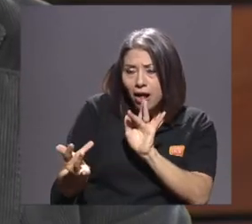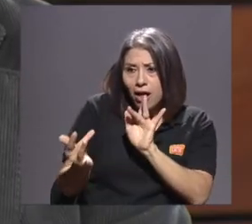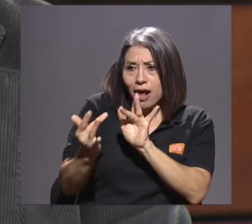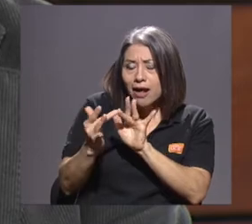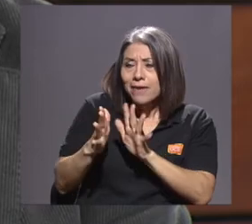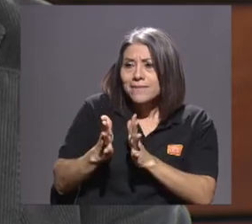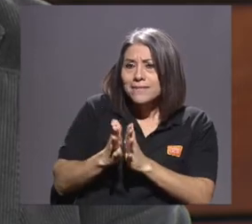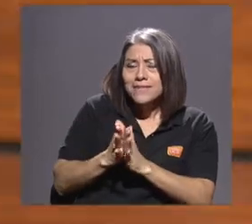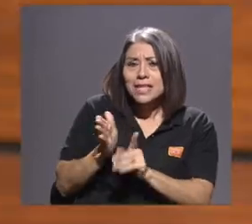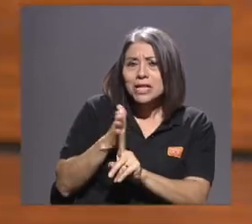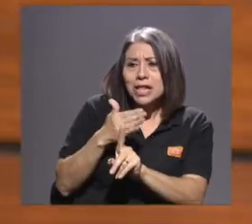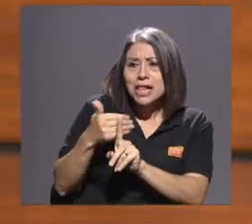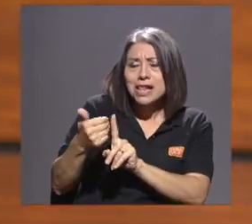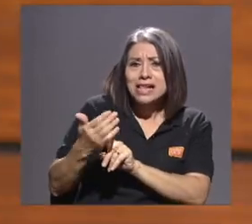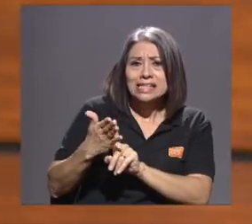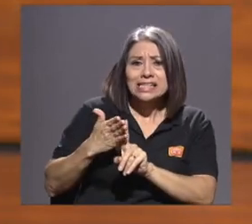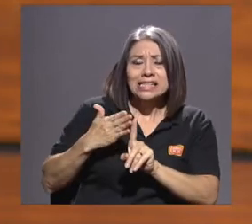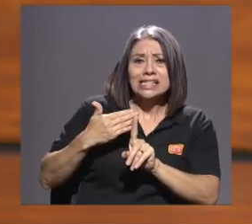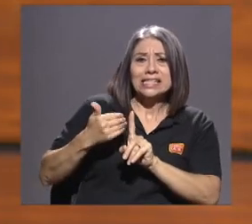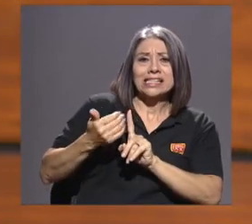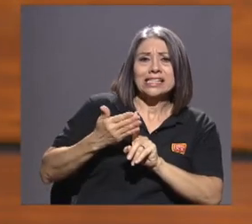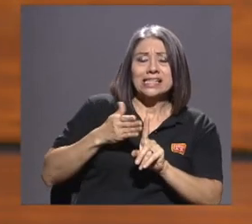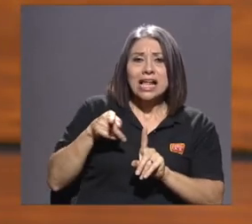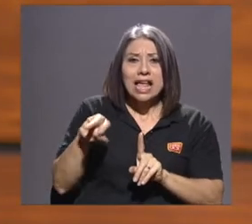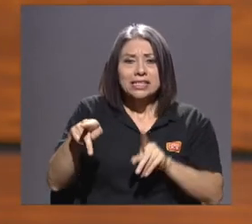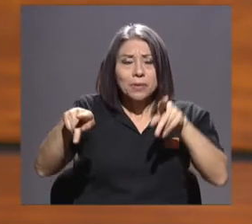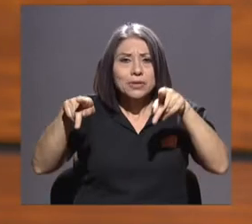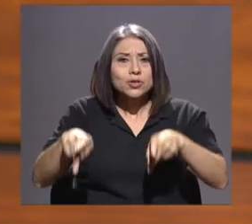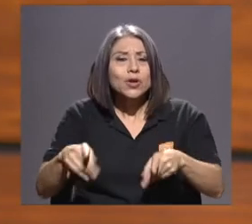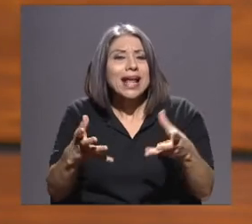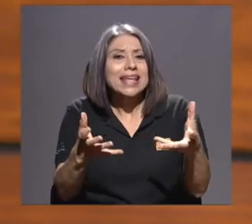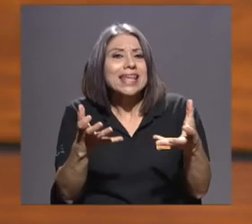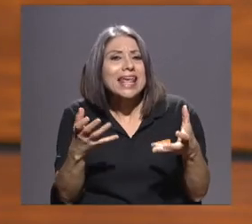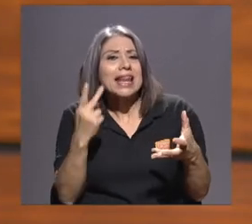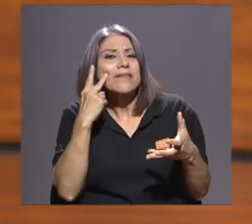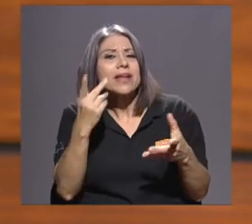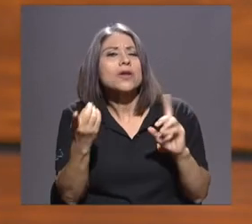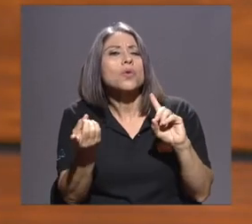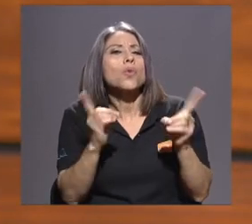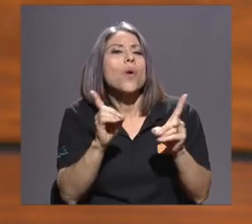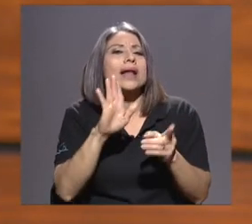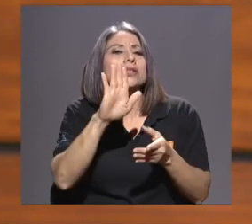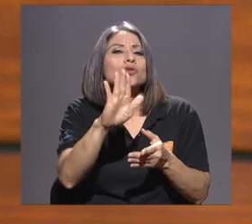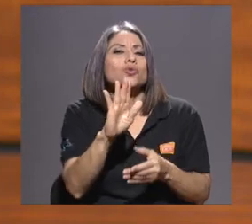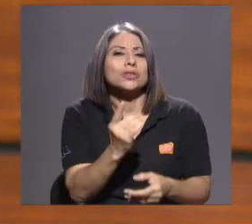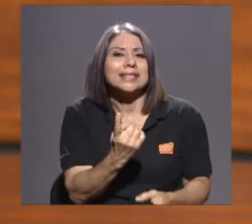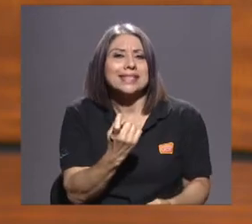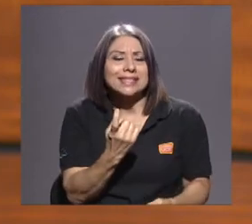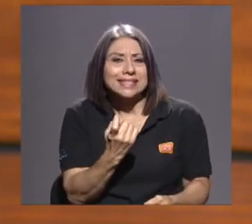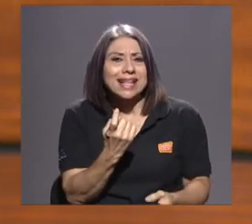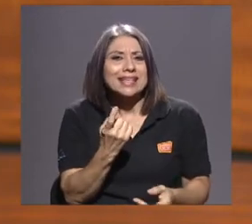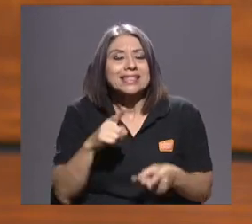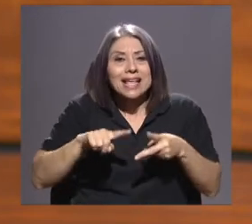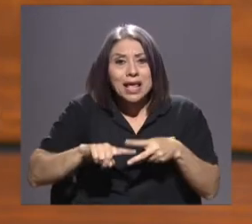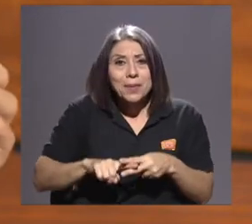busca estos vacíos de referencia y de interacción y empieza a desarrollar una relación